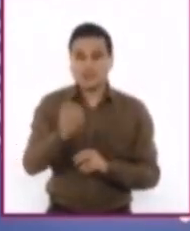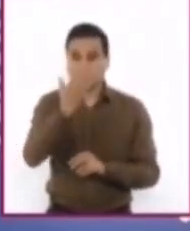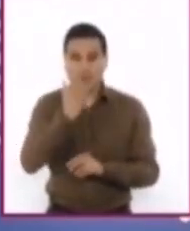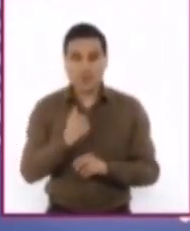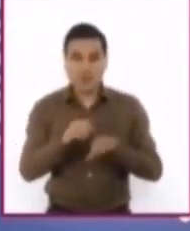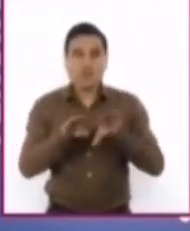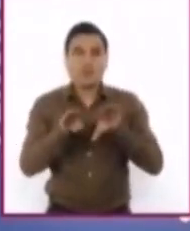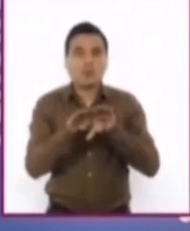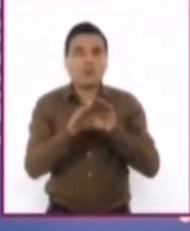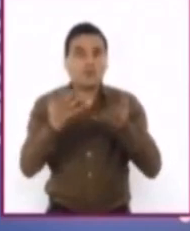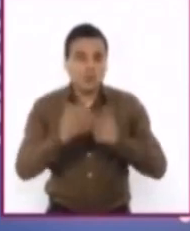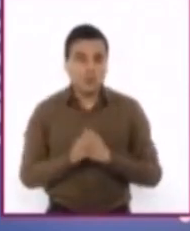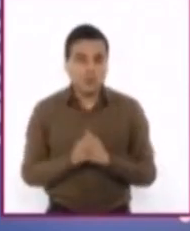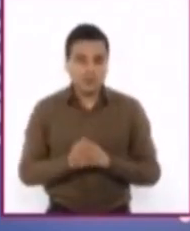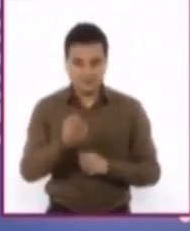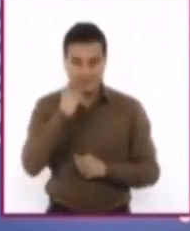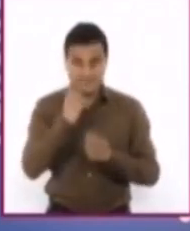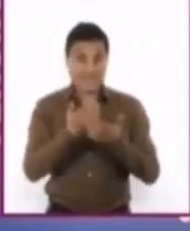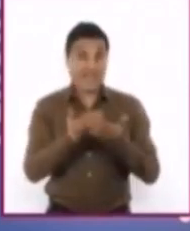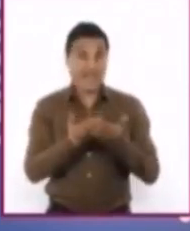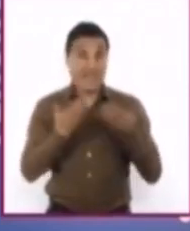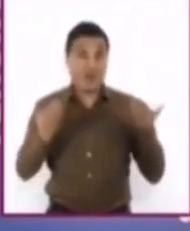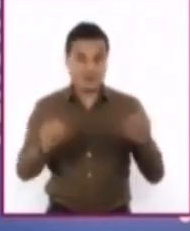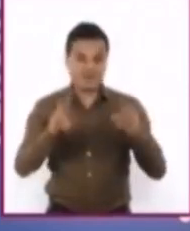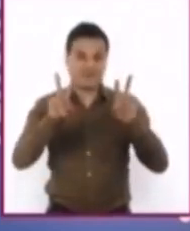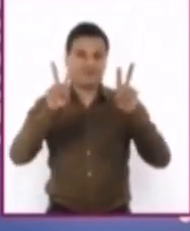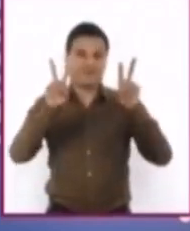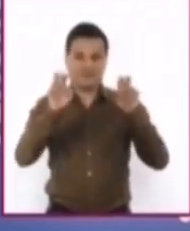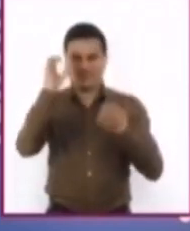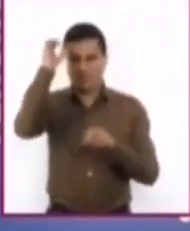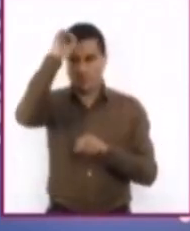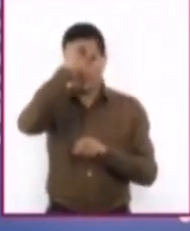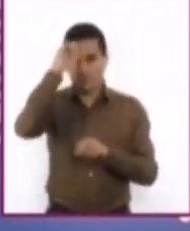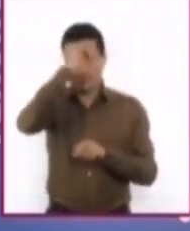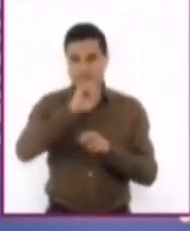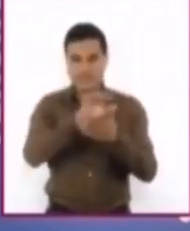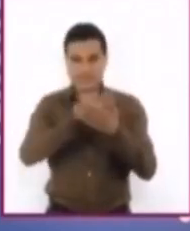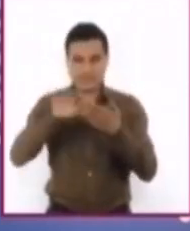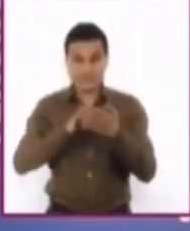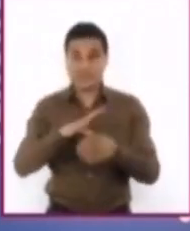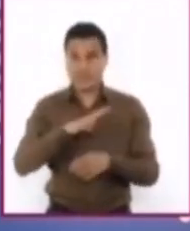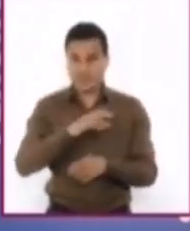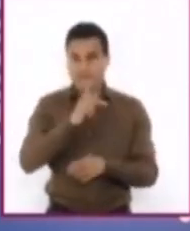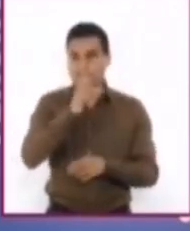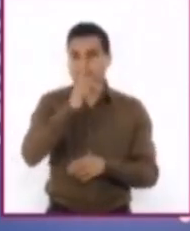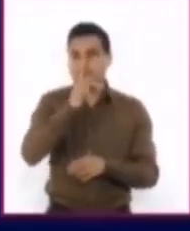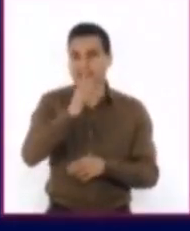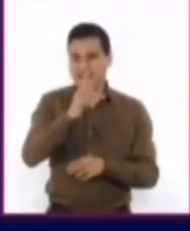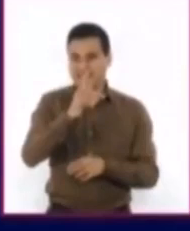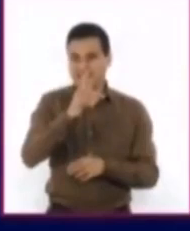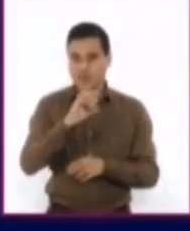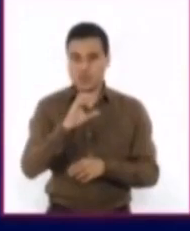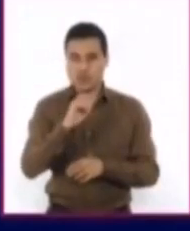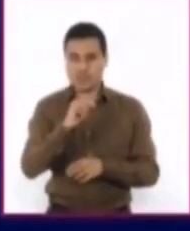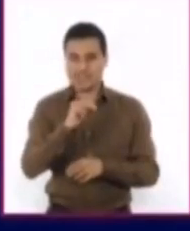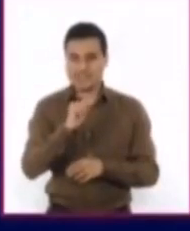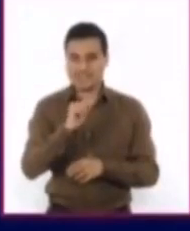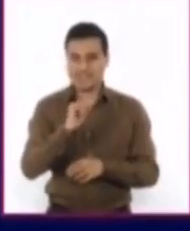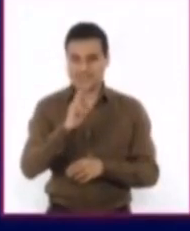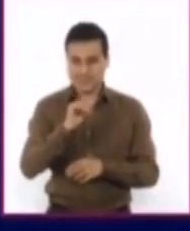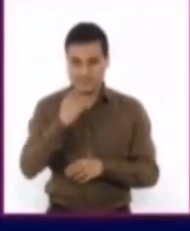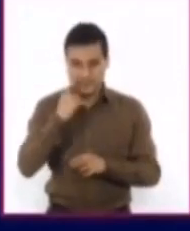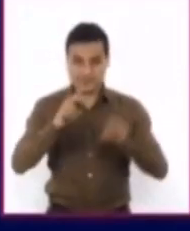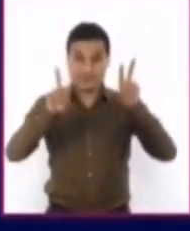Ahora, les leeré un ensayo en el que se hace evidente el uso de palabras o expresiones concesivas. Las